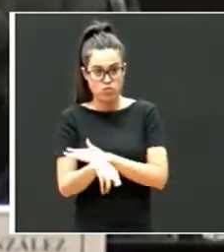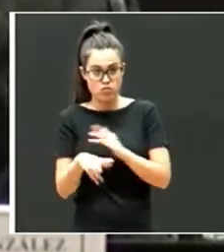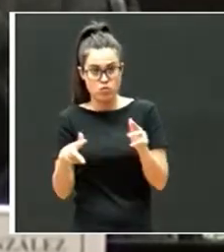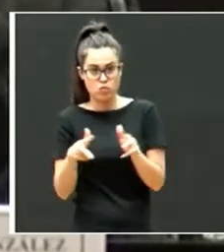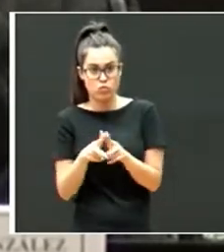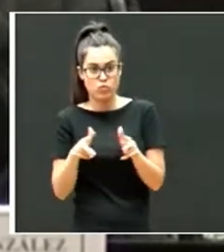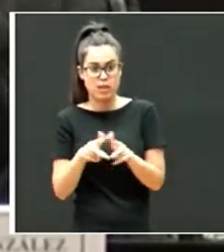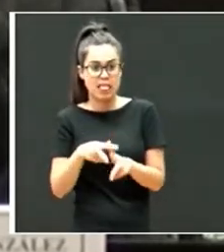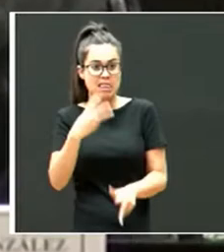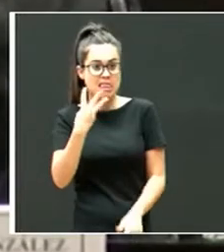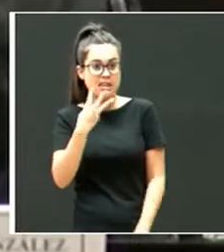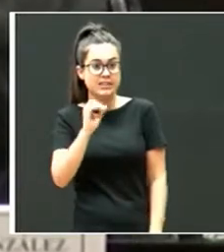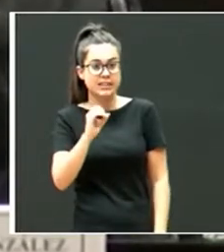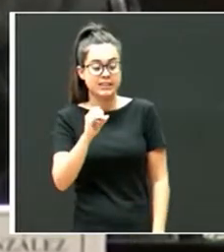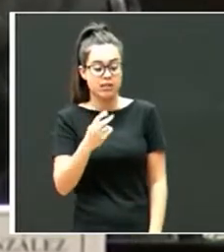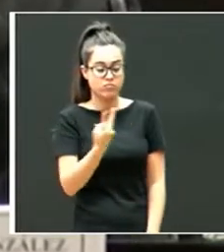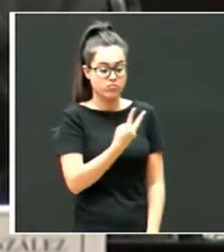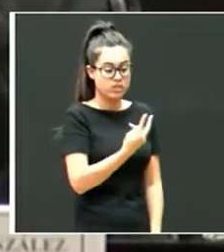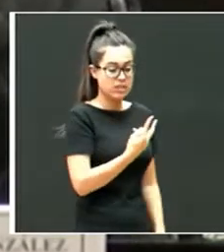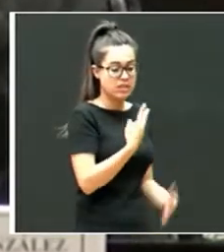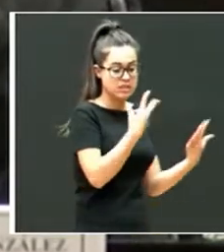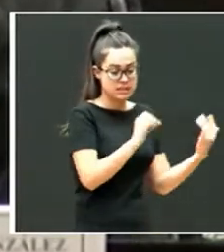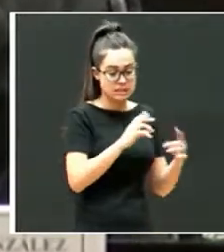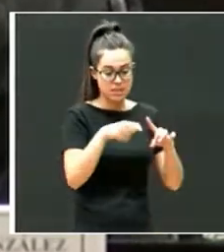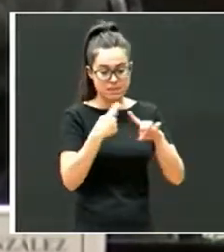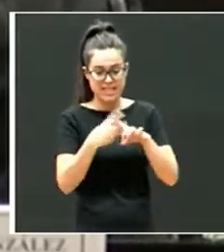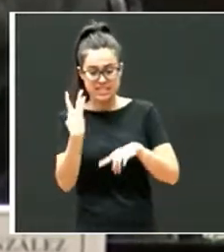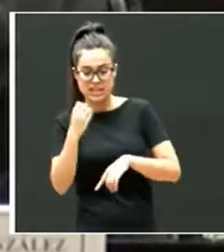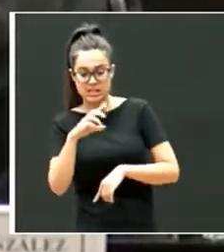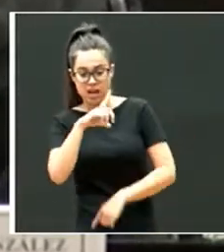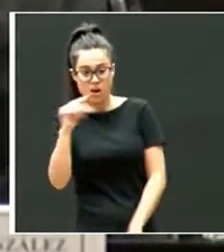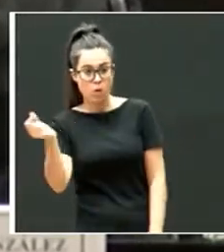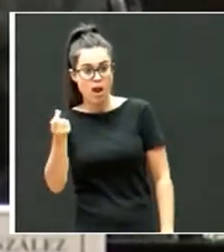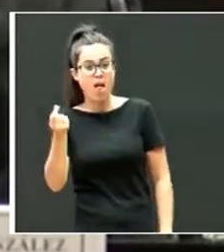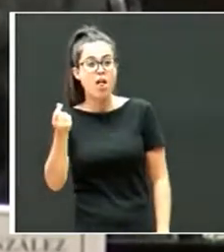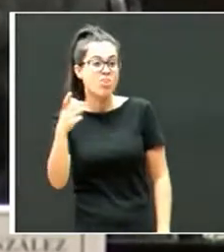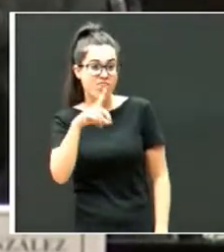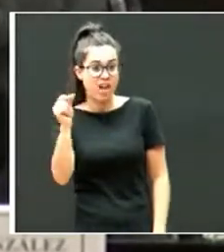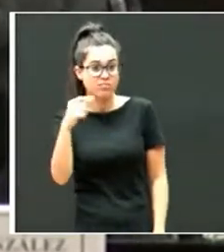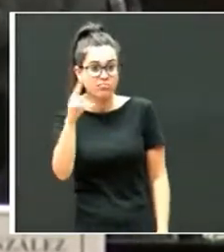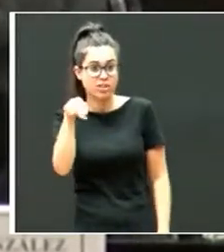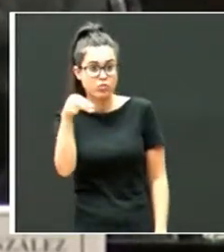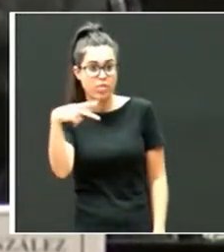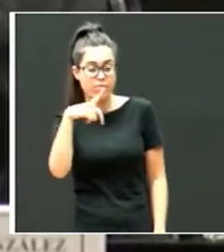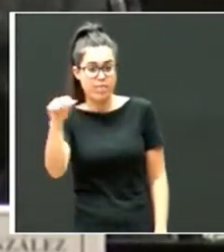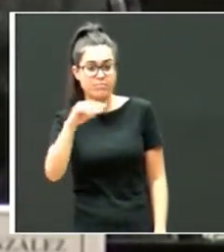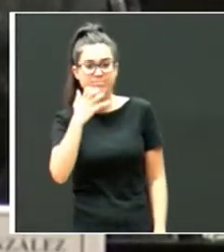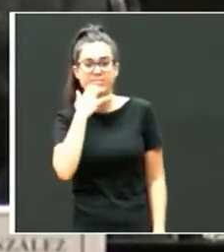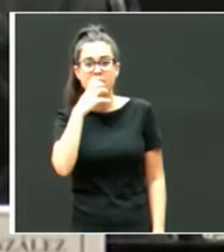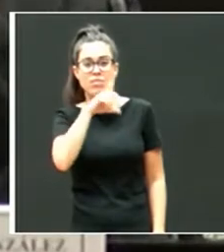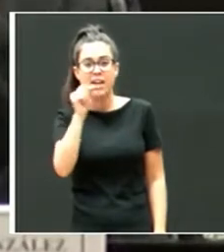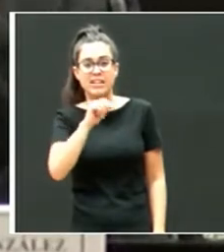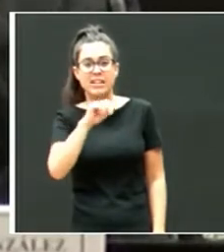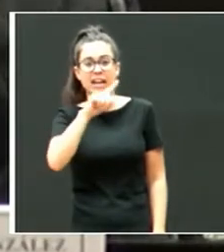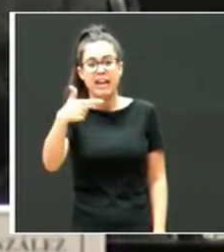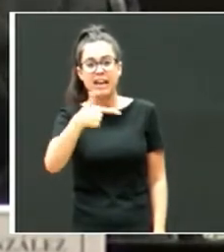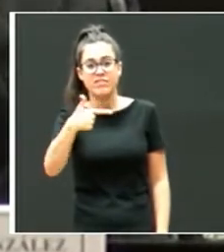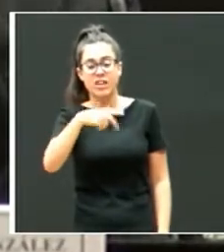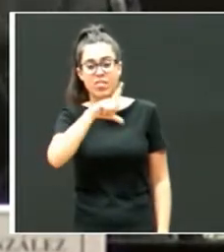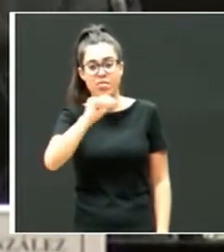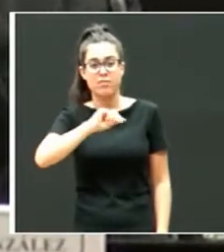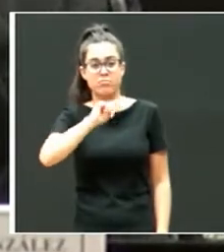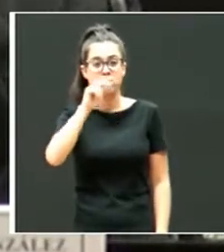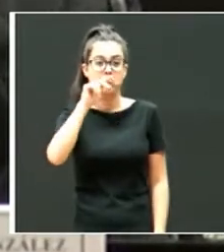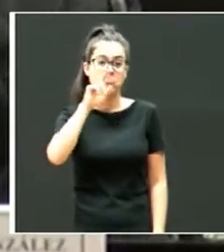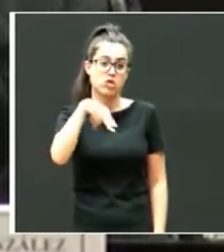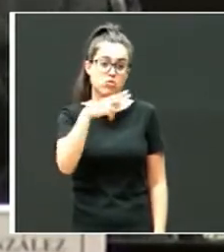pues treinta. Sumando todo eso vamos a dar cien. Y si las necesidades infantiles son cien, pues cien entre cien nos da uno. Muy